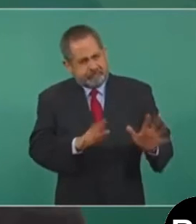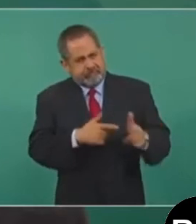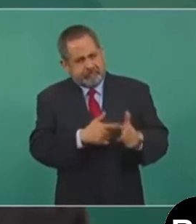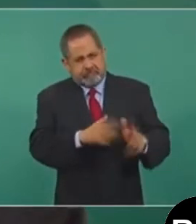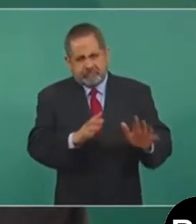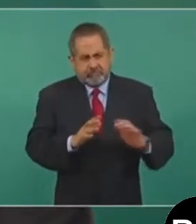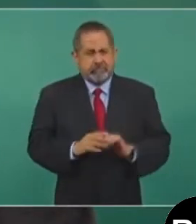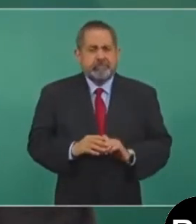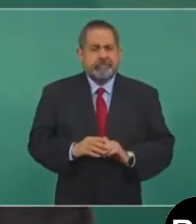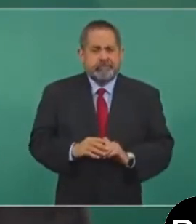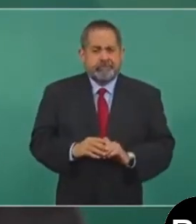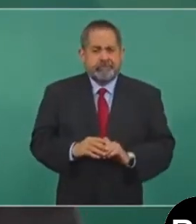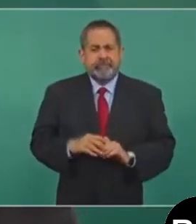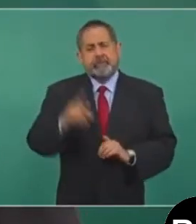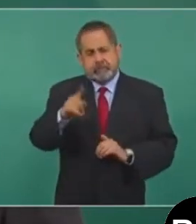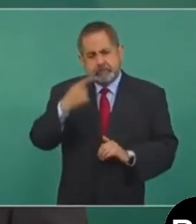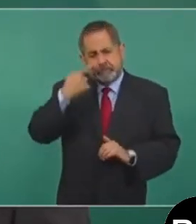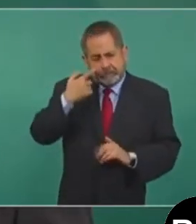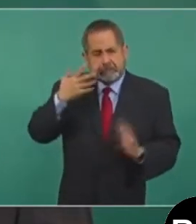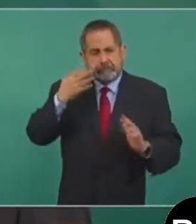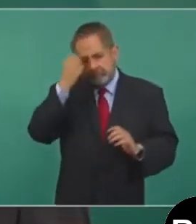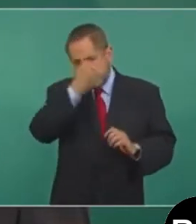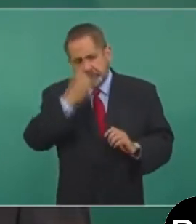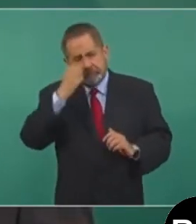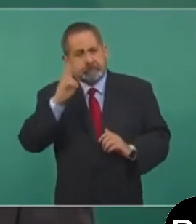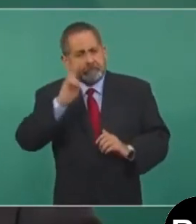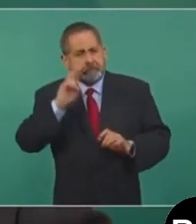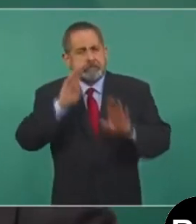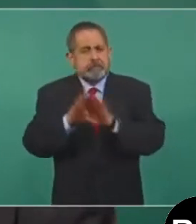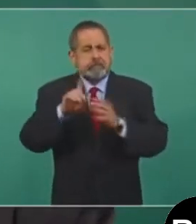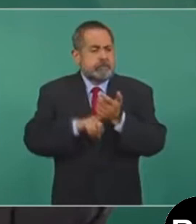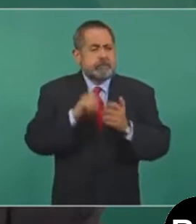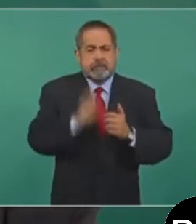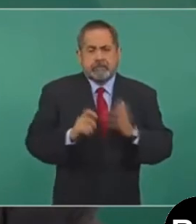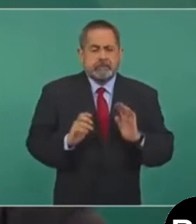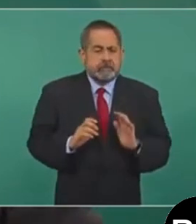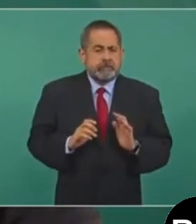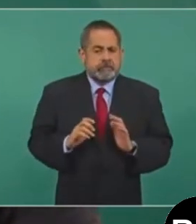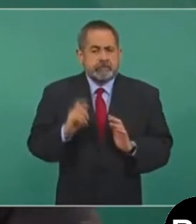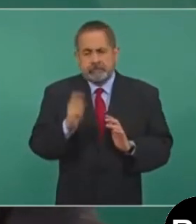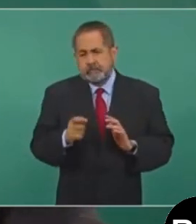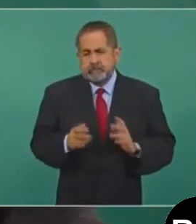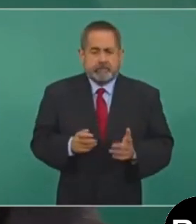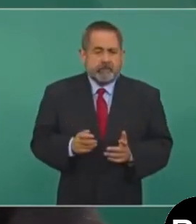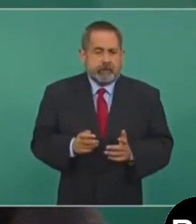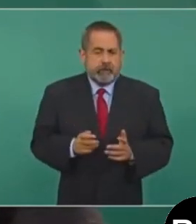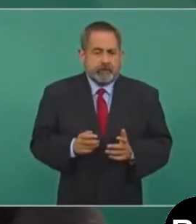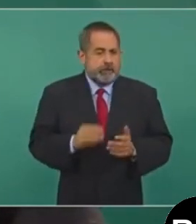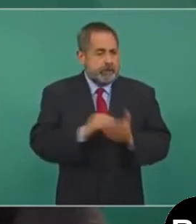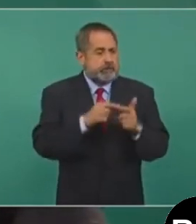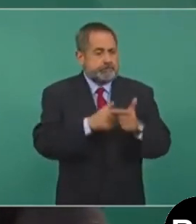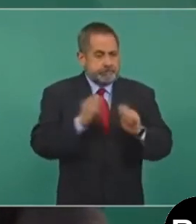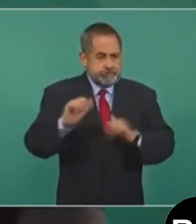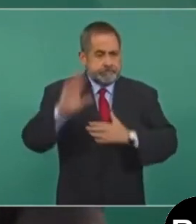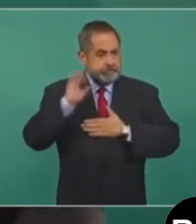Lo que sí vamos a buscar es que se mantenga un